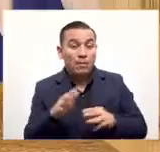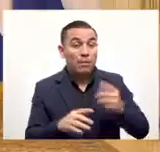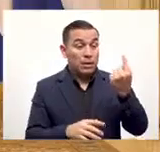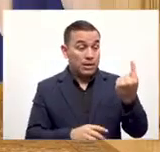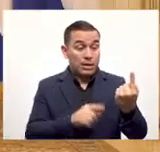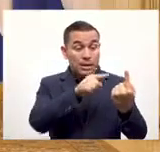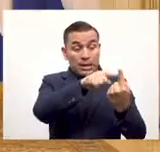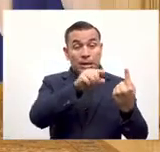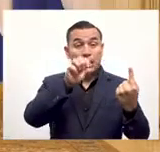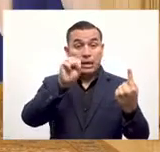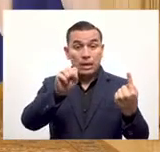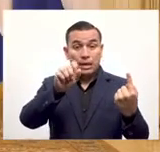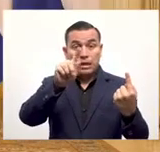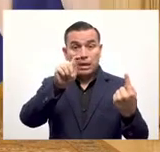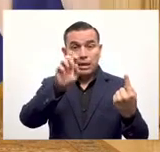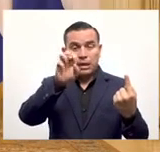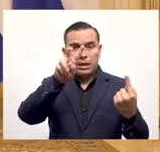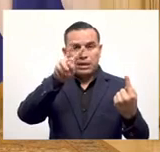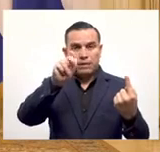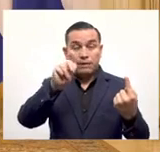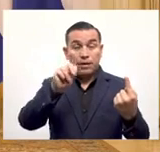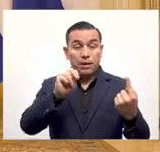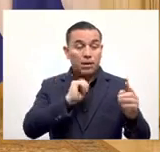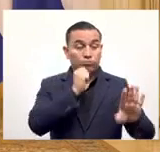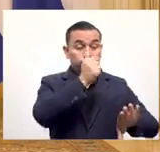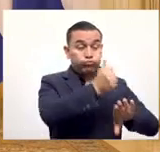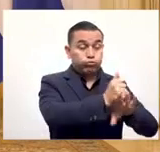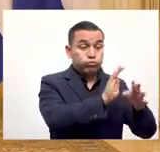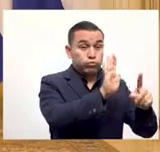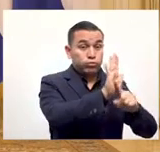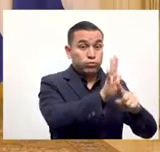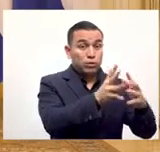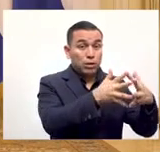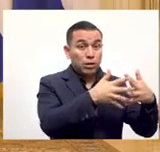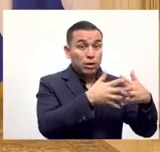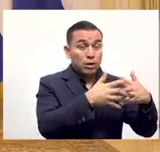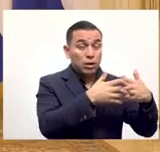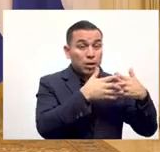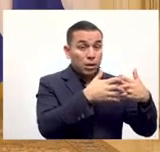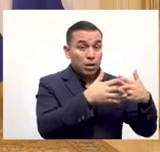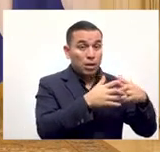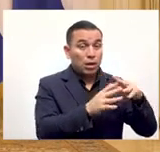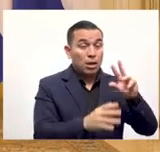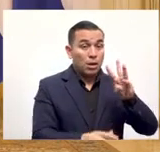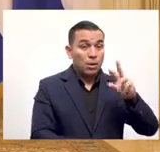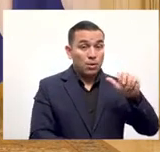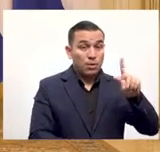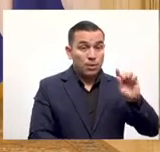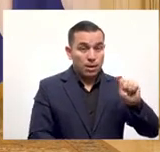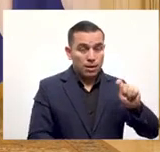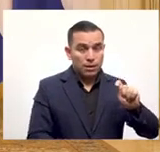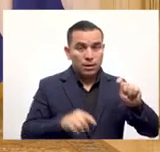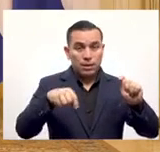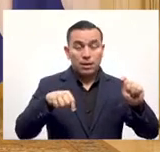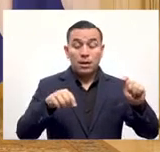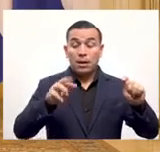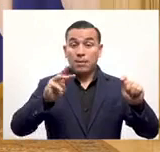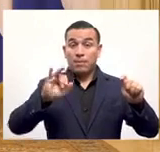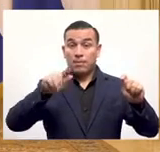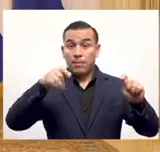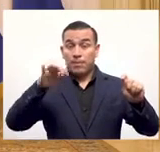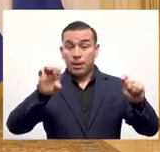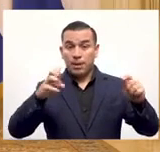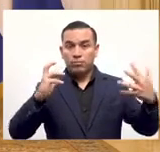que se hizo en Estados Unidos pues no va a haber problema con Miguel si Miguel está usando la wallet del gobierno va a ser totalmente compatible